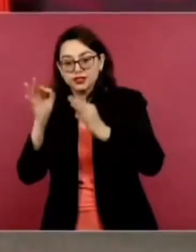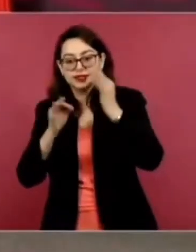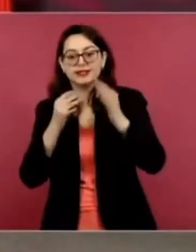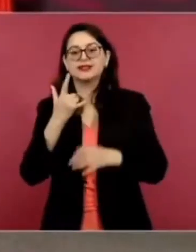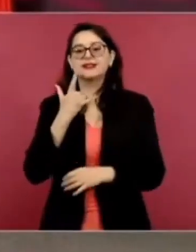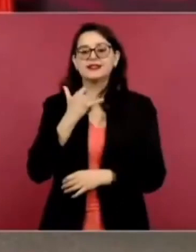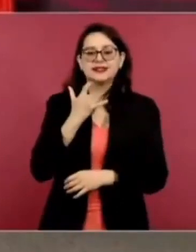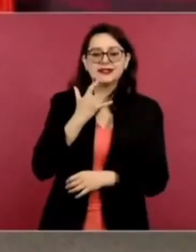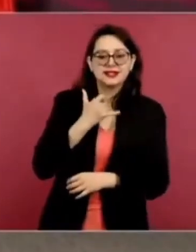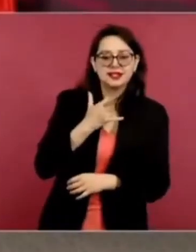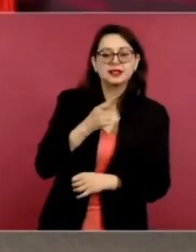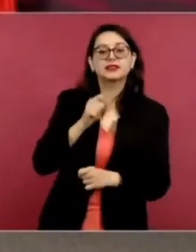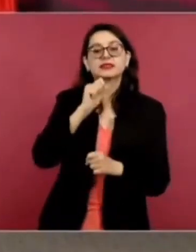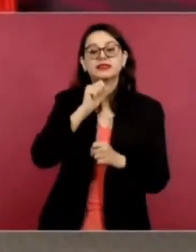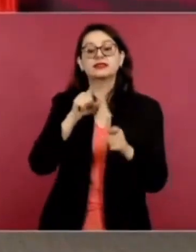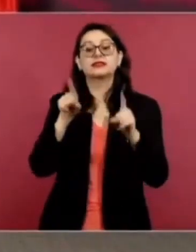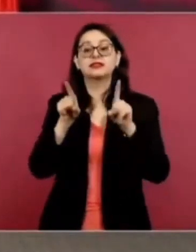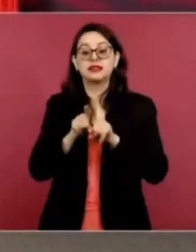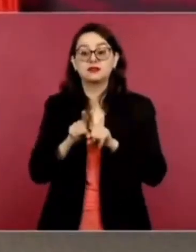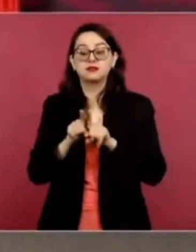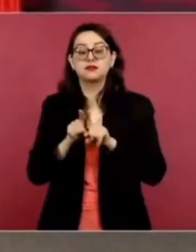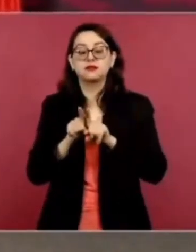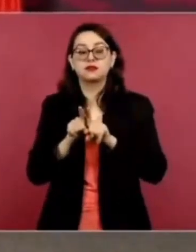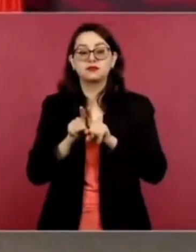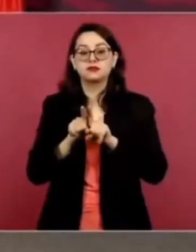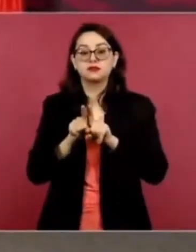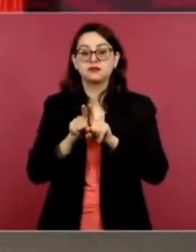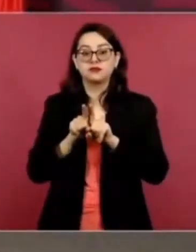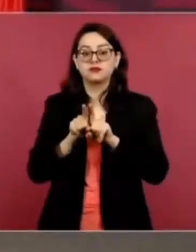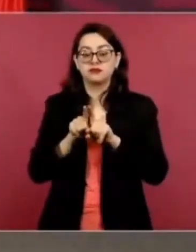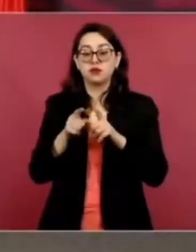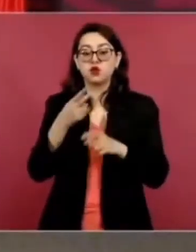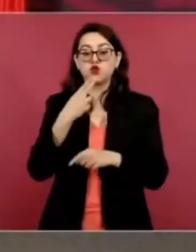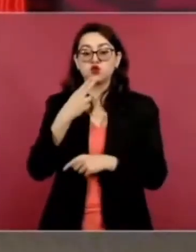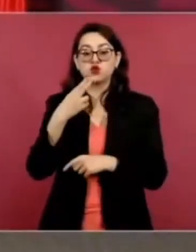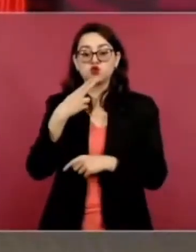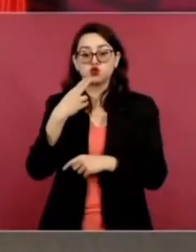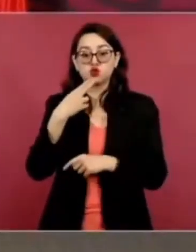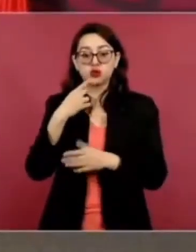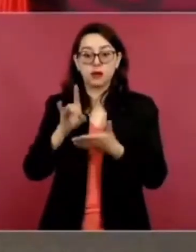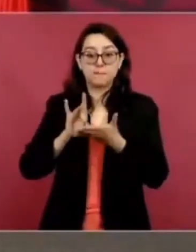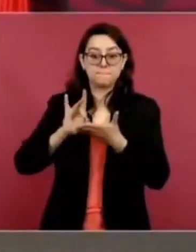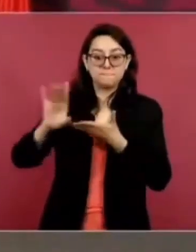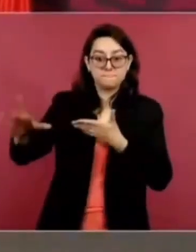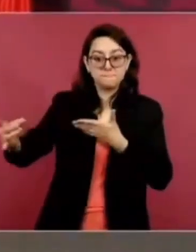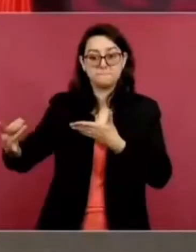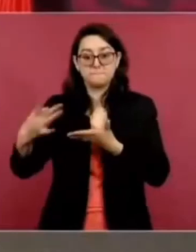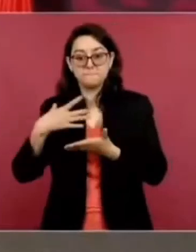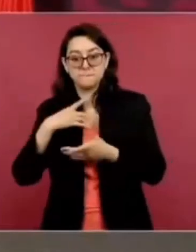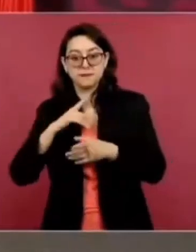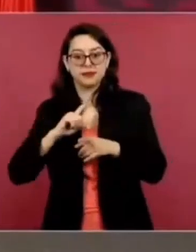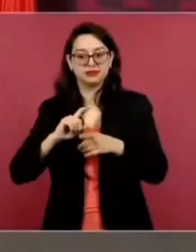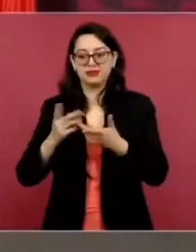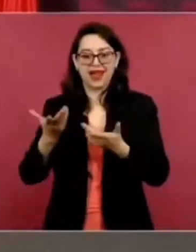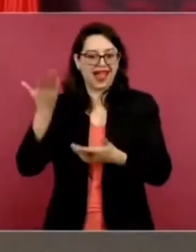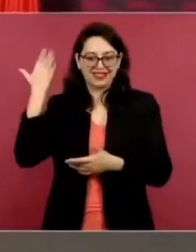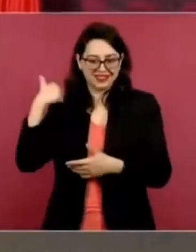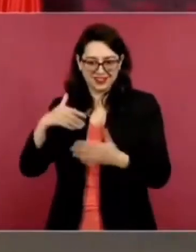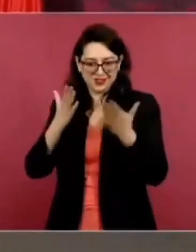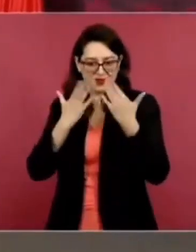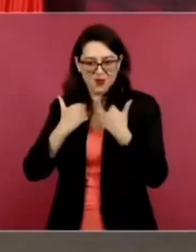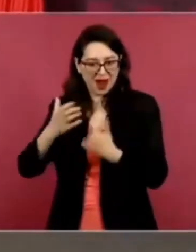se utilizaba para enviar mensajes. Como había mucha incomunicación